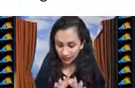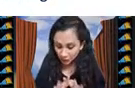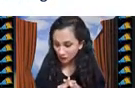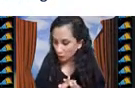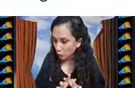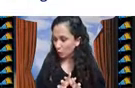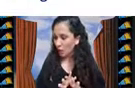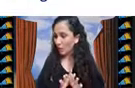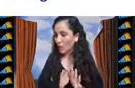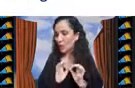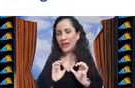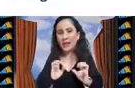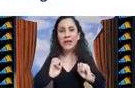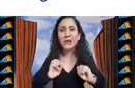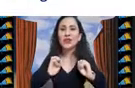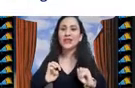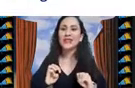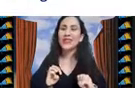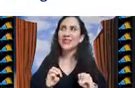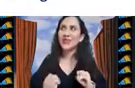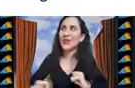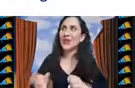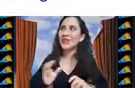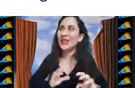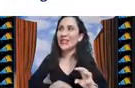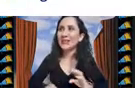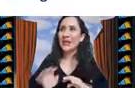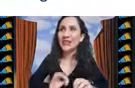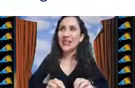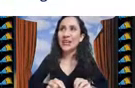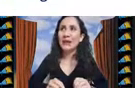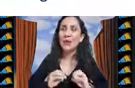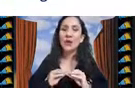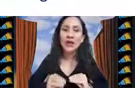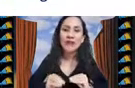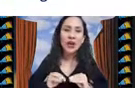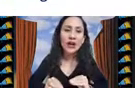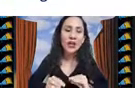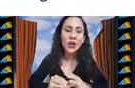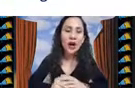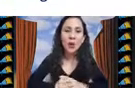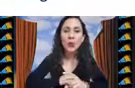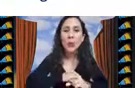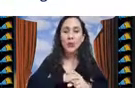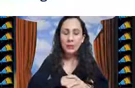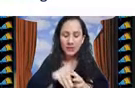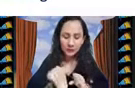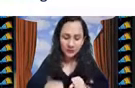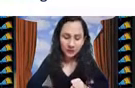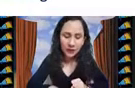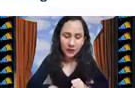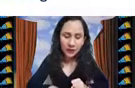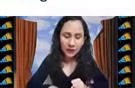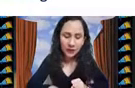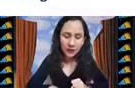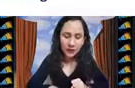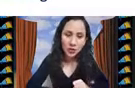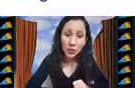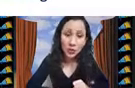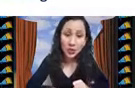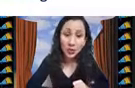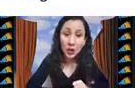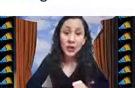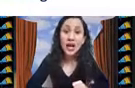en el caso de estudio pues lo que queremos hacer es todo esto que les platiqué pero ya enfocado a un problema específico de